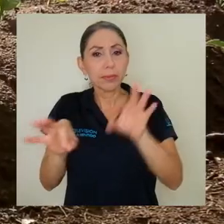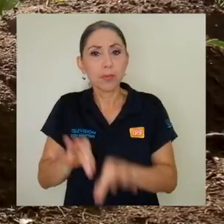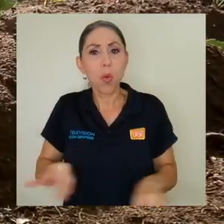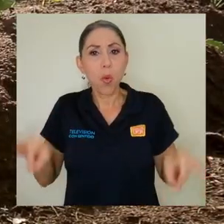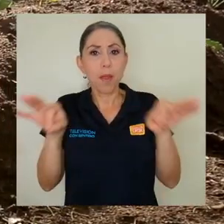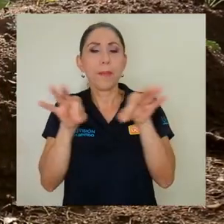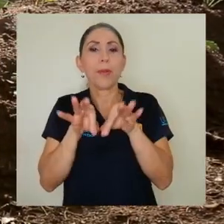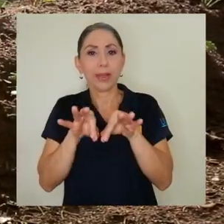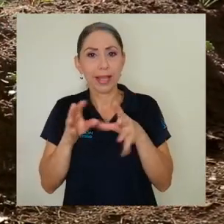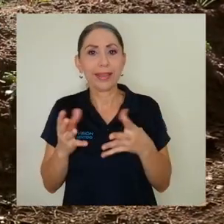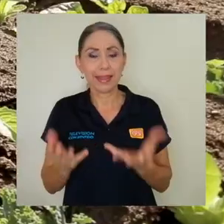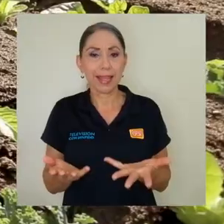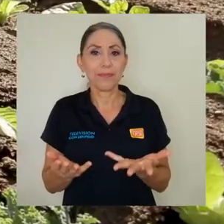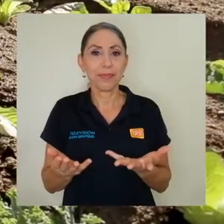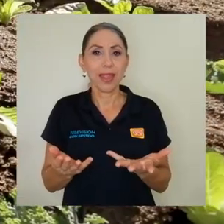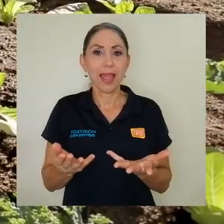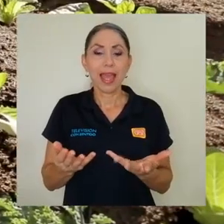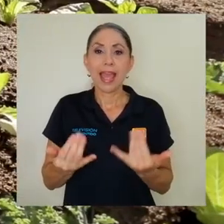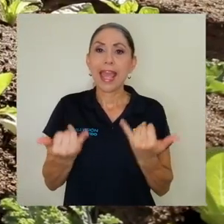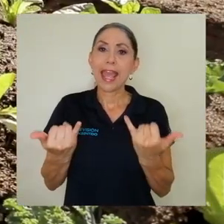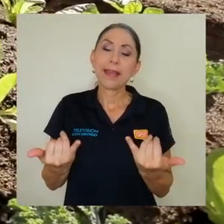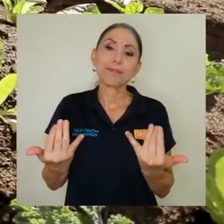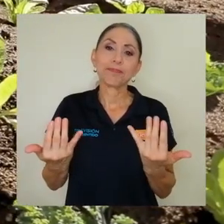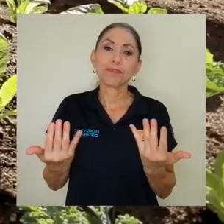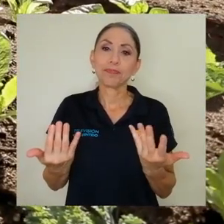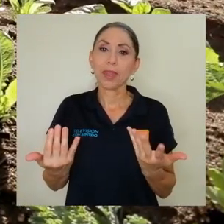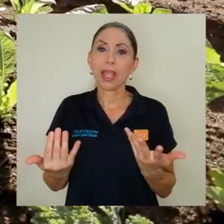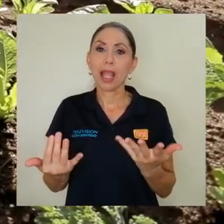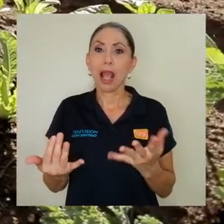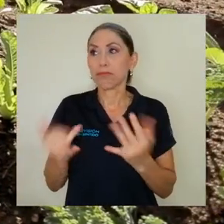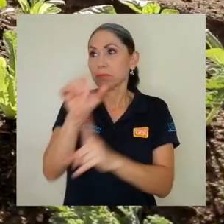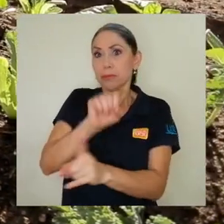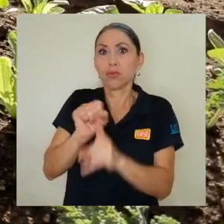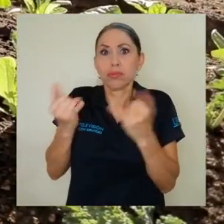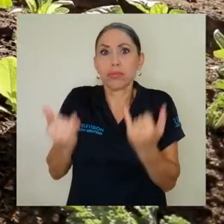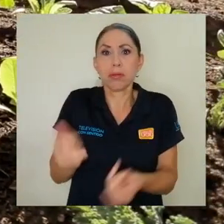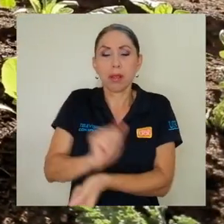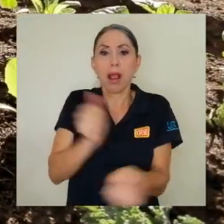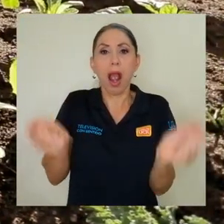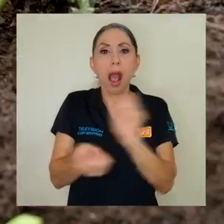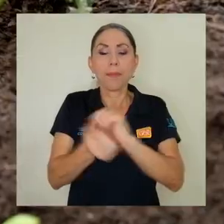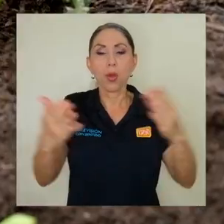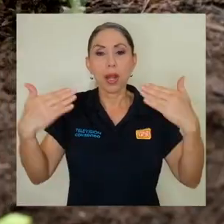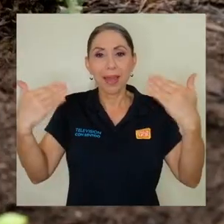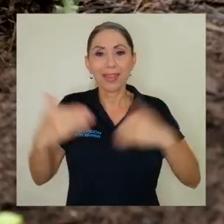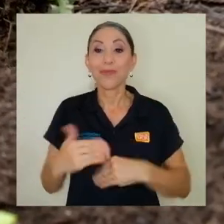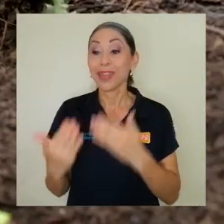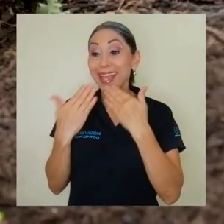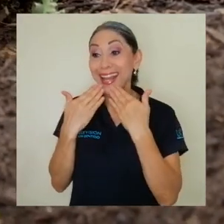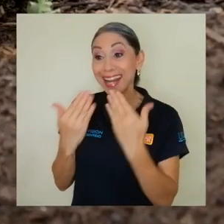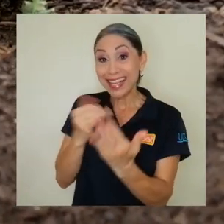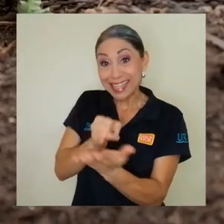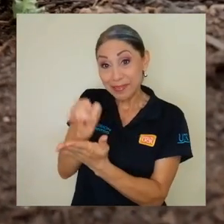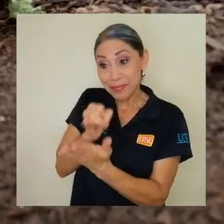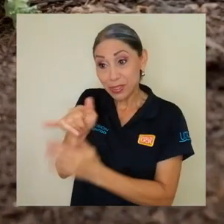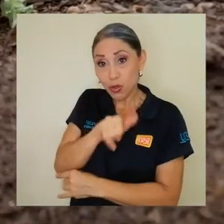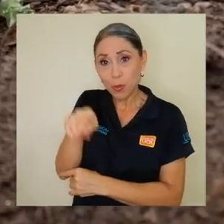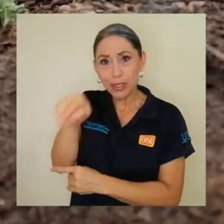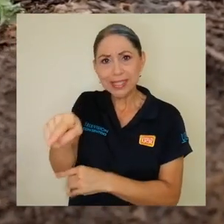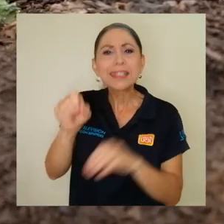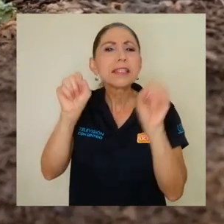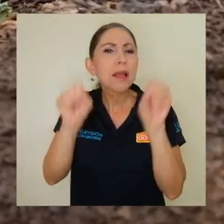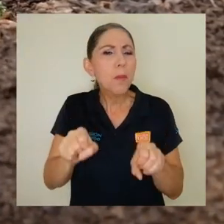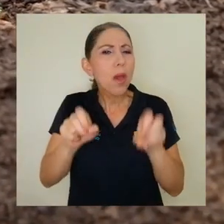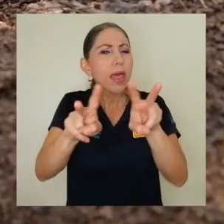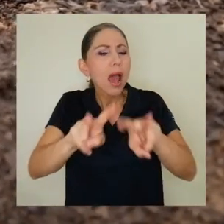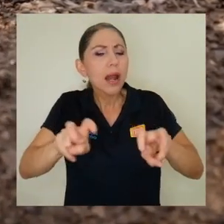es sumamente importante en el contexto del cambio climático. Gracias a estudios como estos, se puede